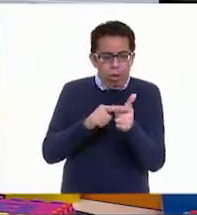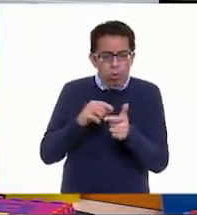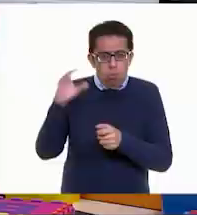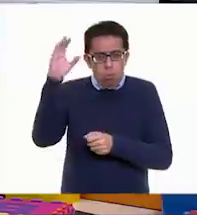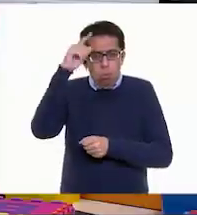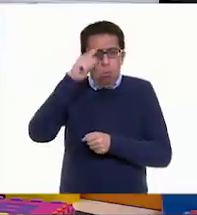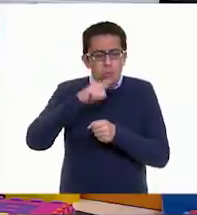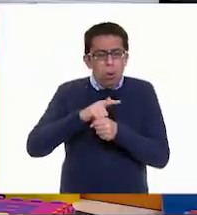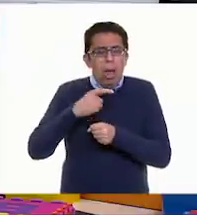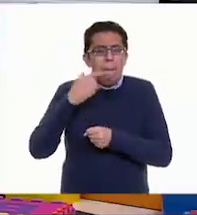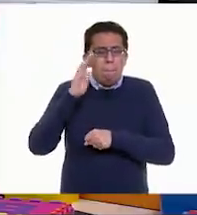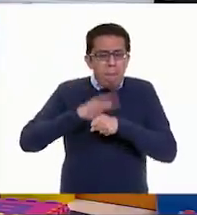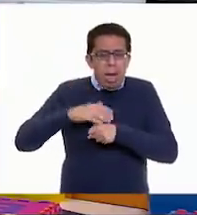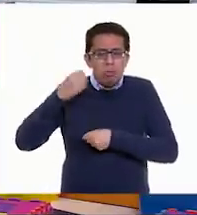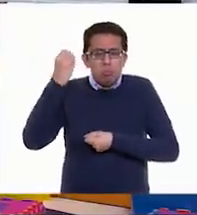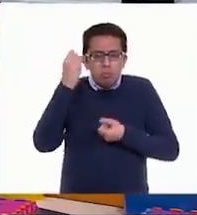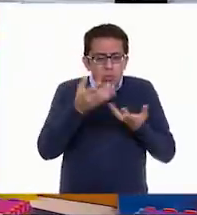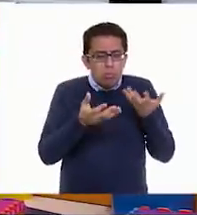cultura.